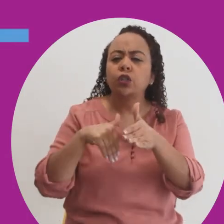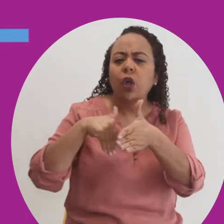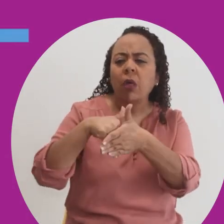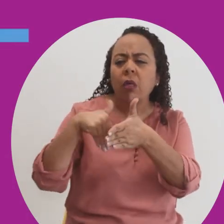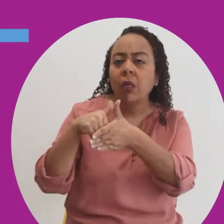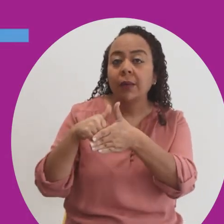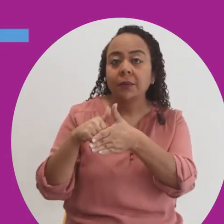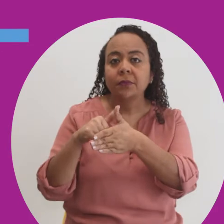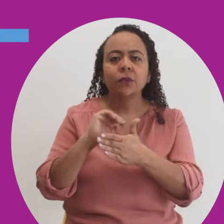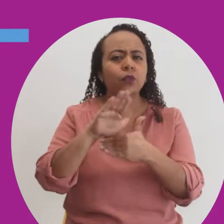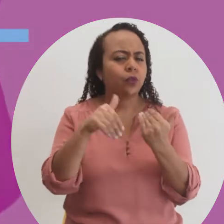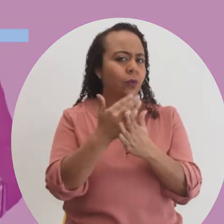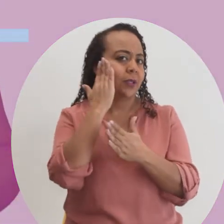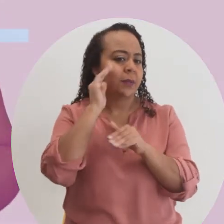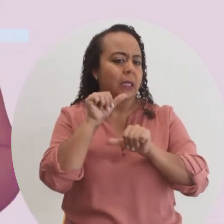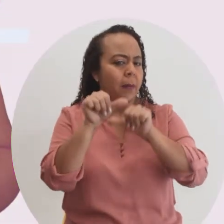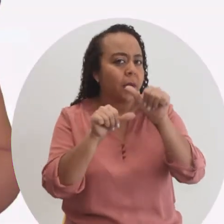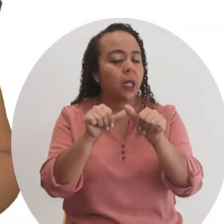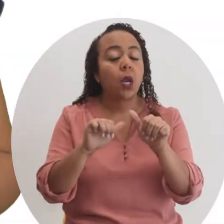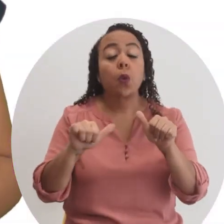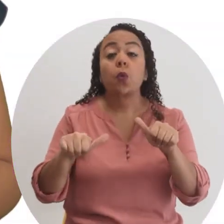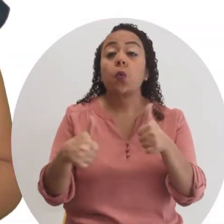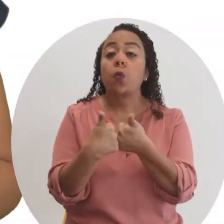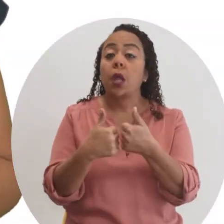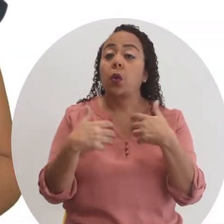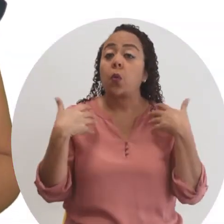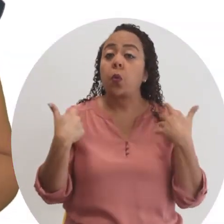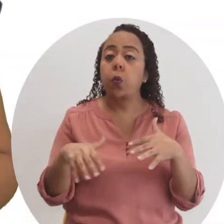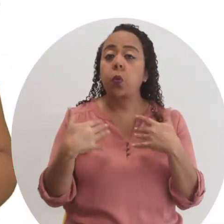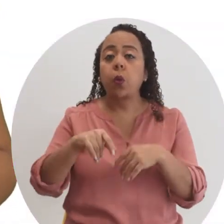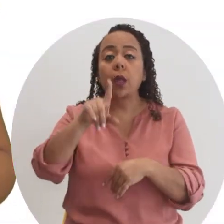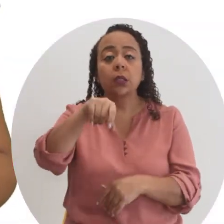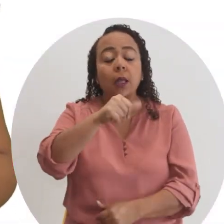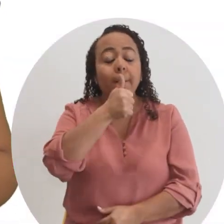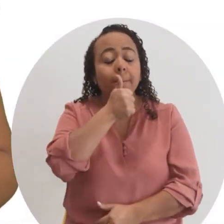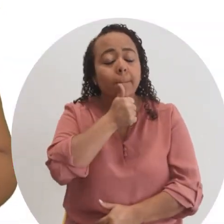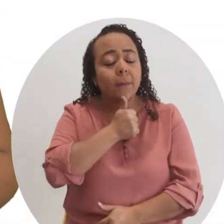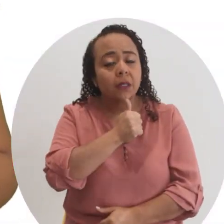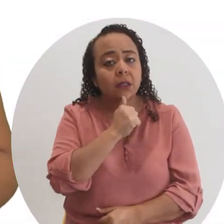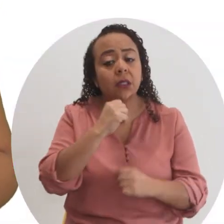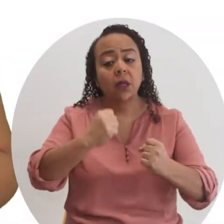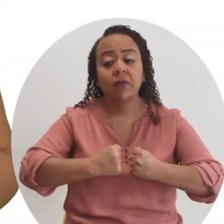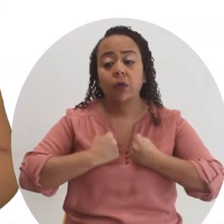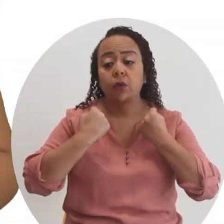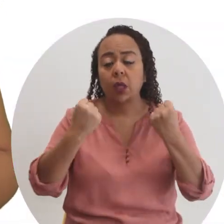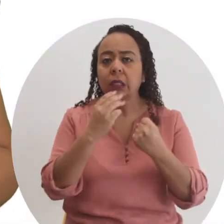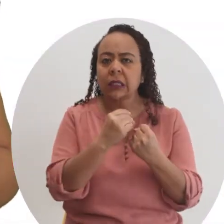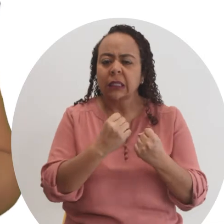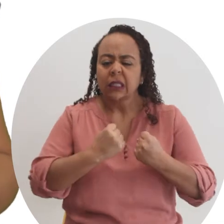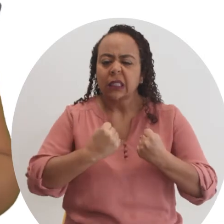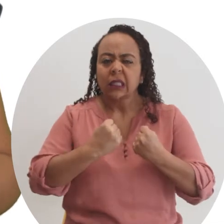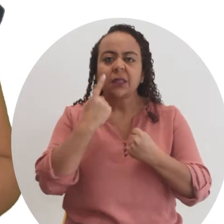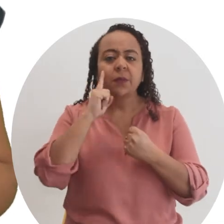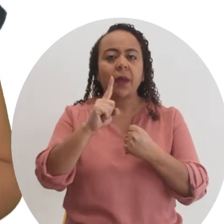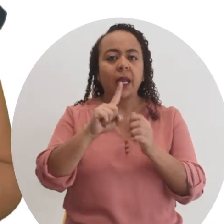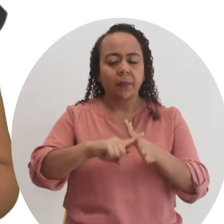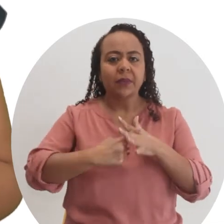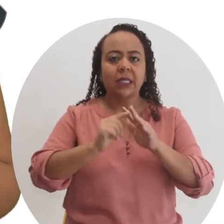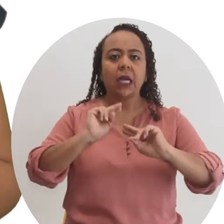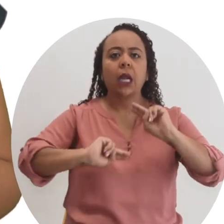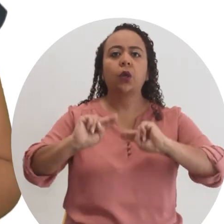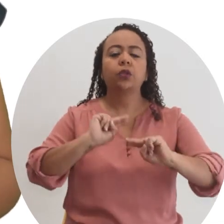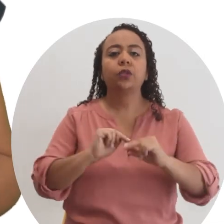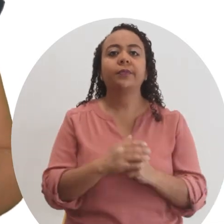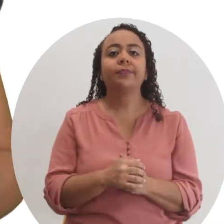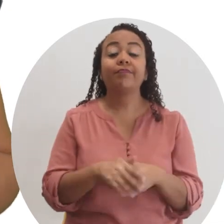Para nadie es un secreto que emprender es muy retador. Se requiere de mucha paciencia, fortaleza y coraje para empezar un